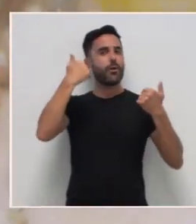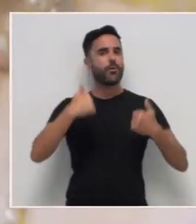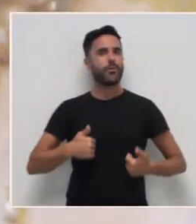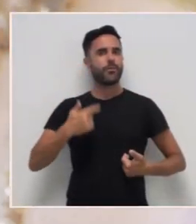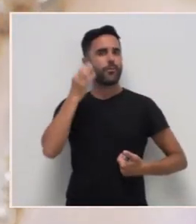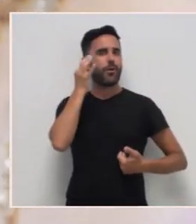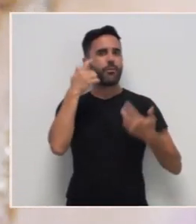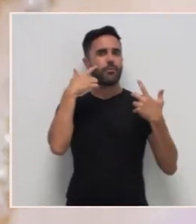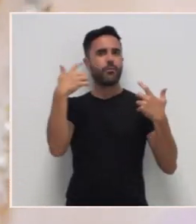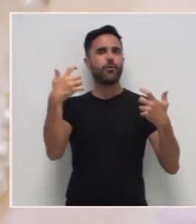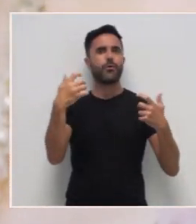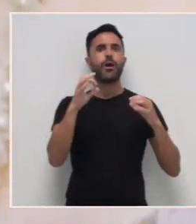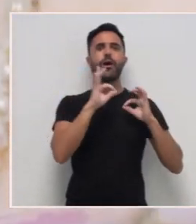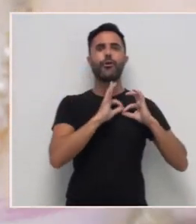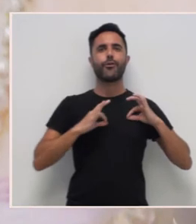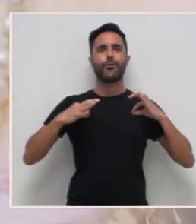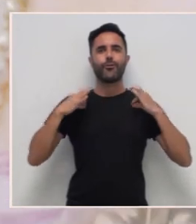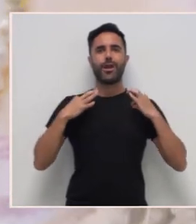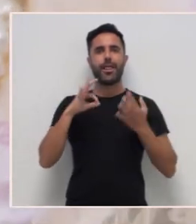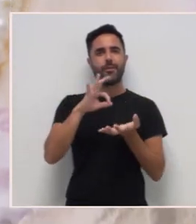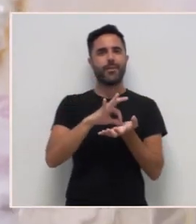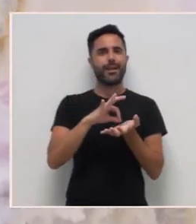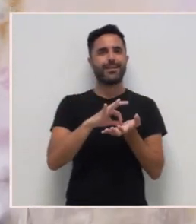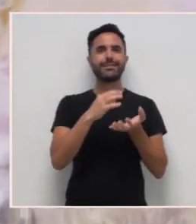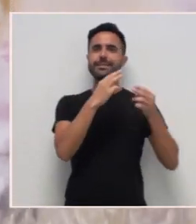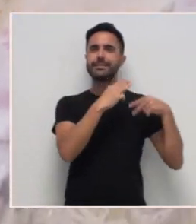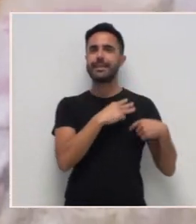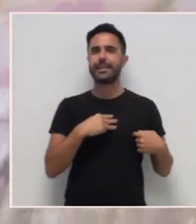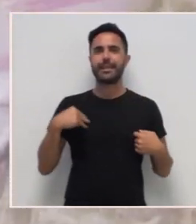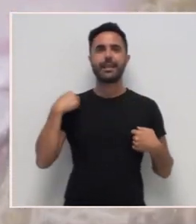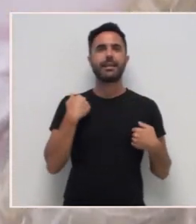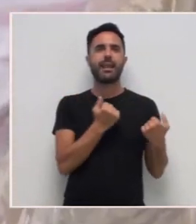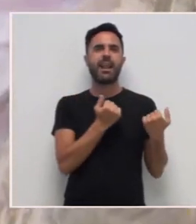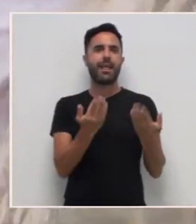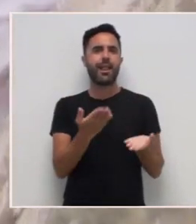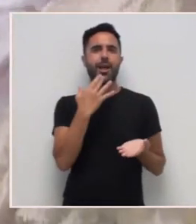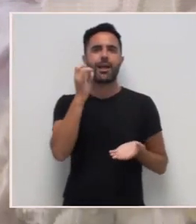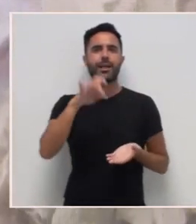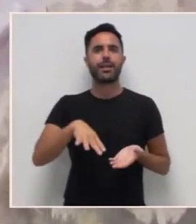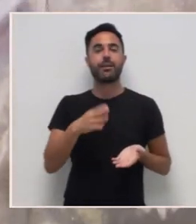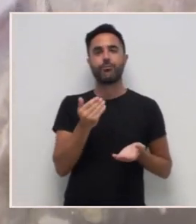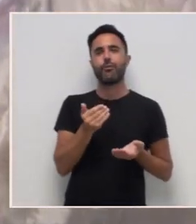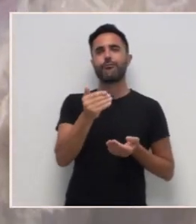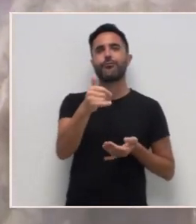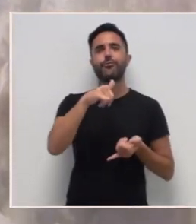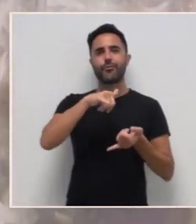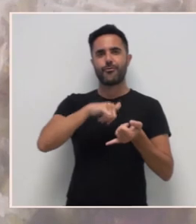colar de perlas de tres voltas, agasallo do seu futuro marido, prometidos, don